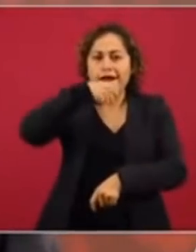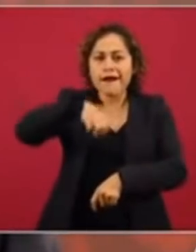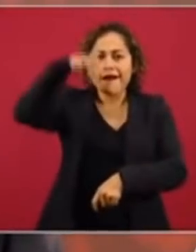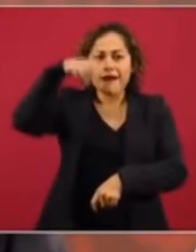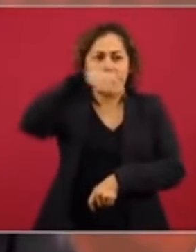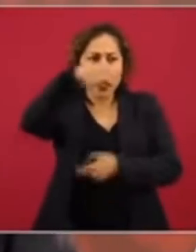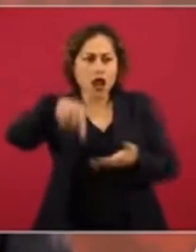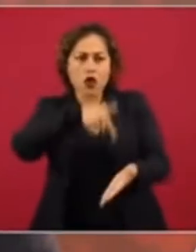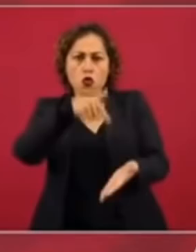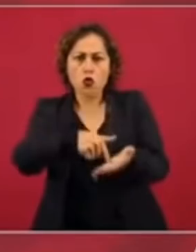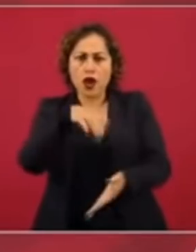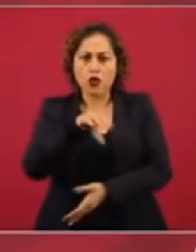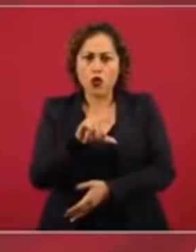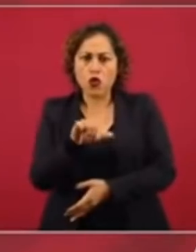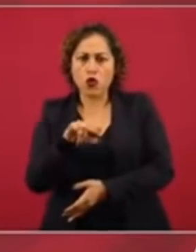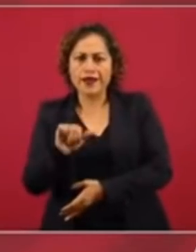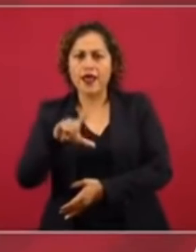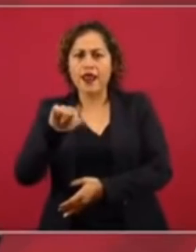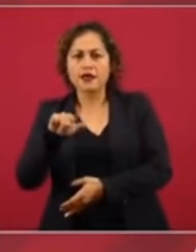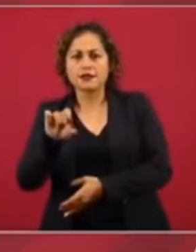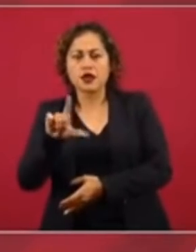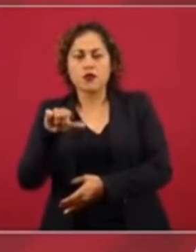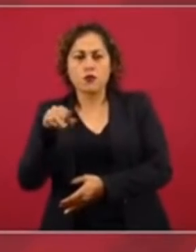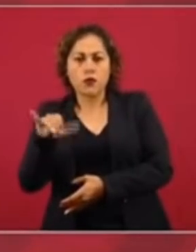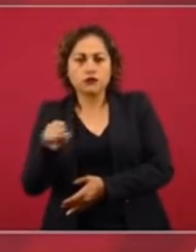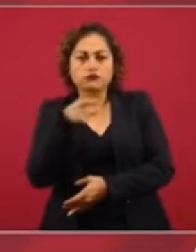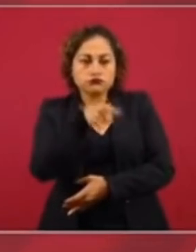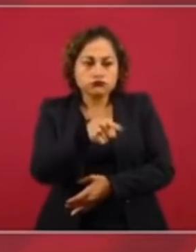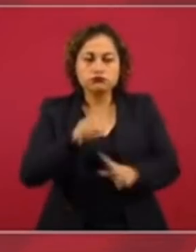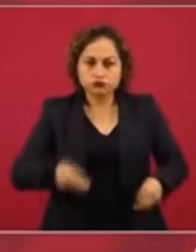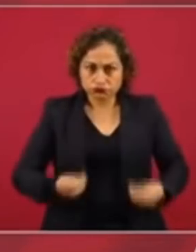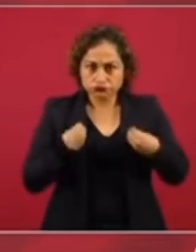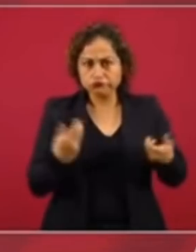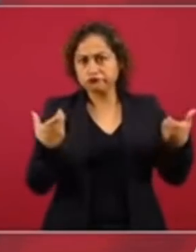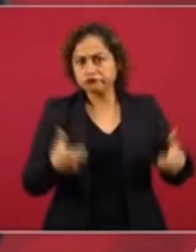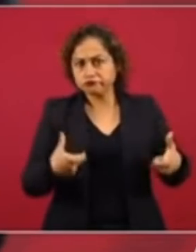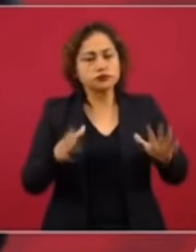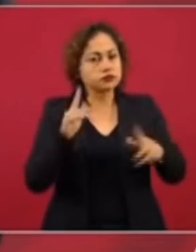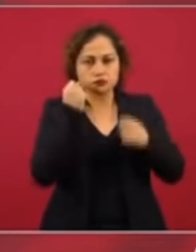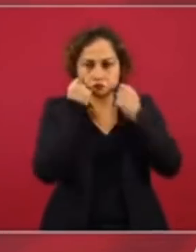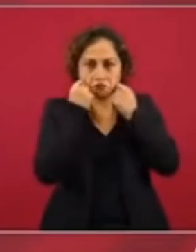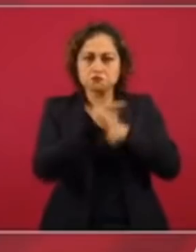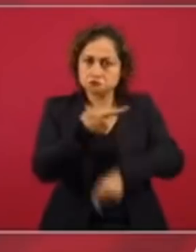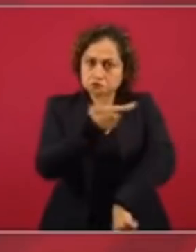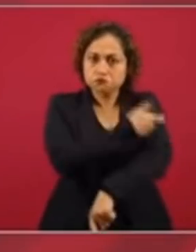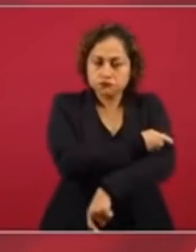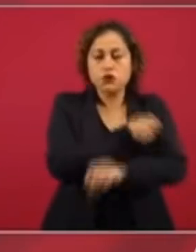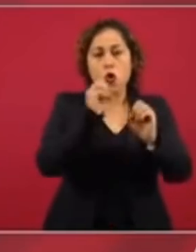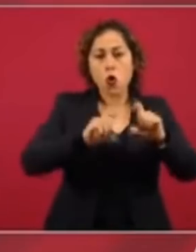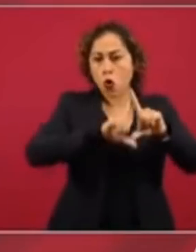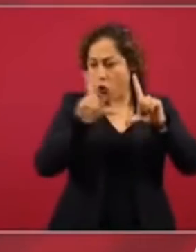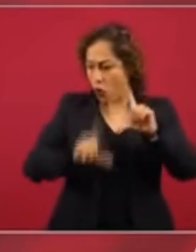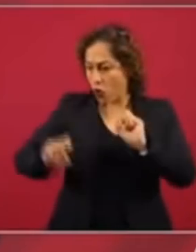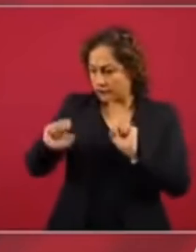Si vive en La Lacandona, si vive en La